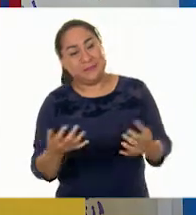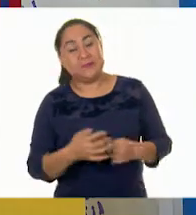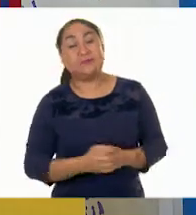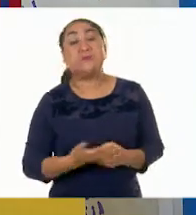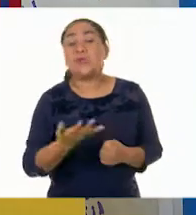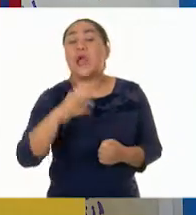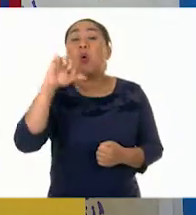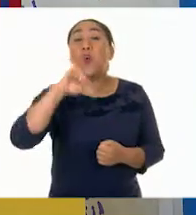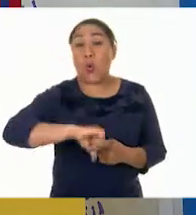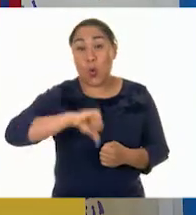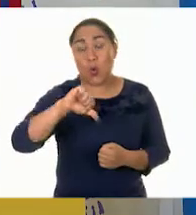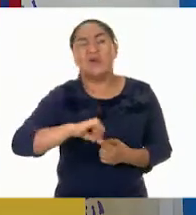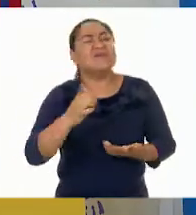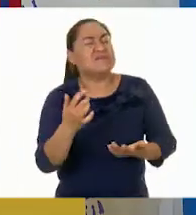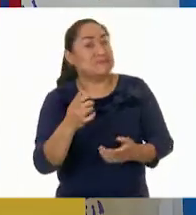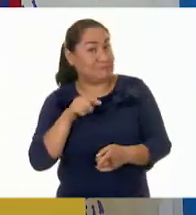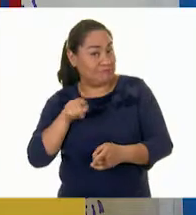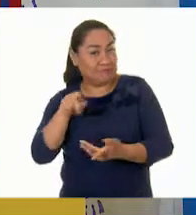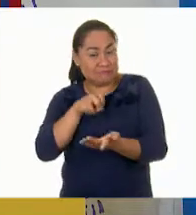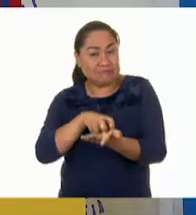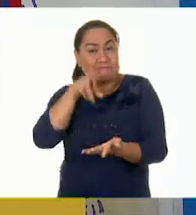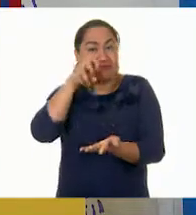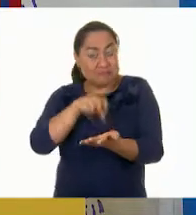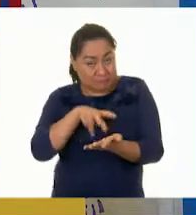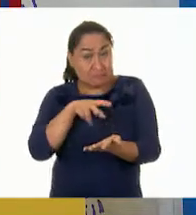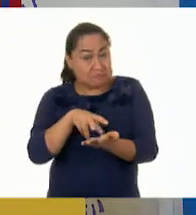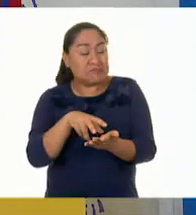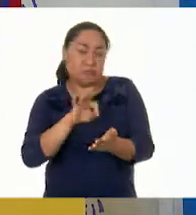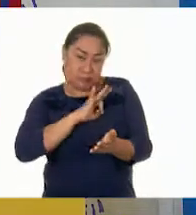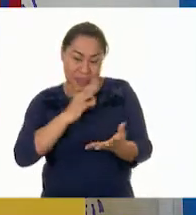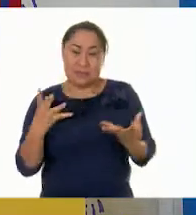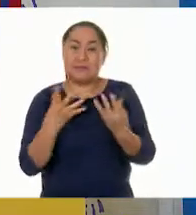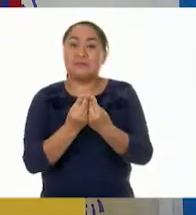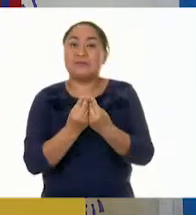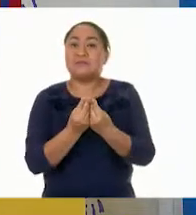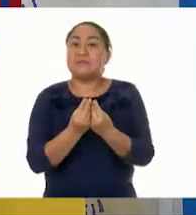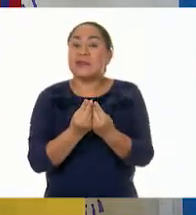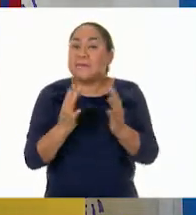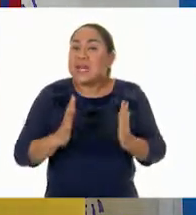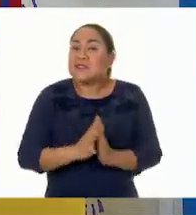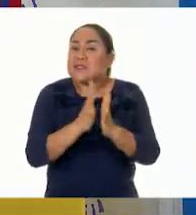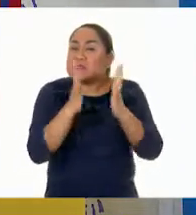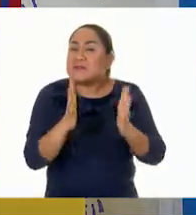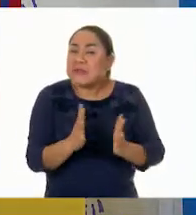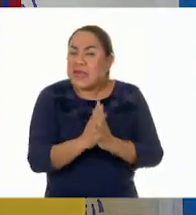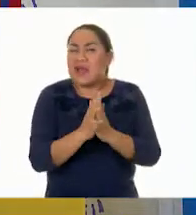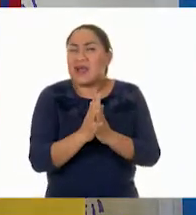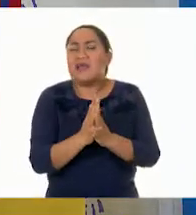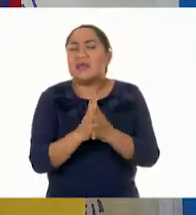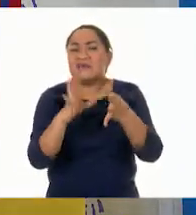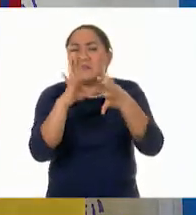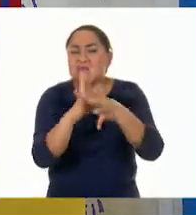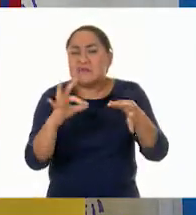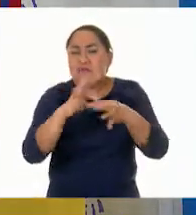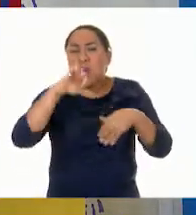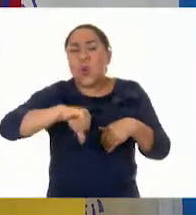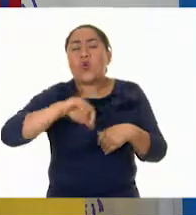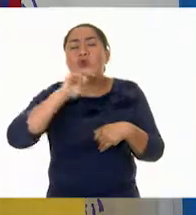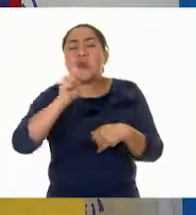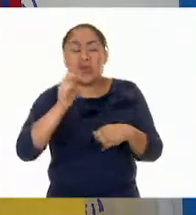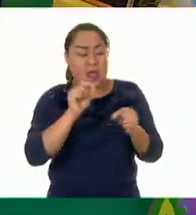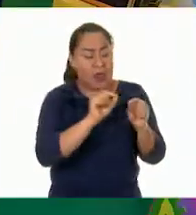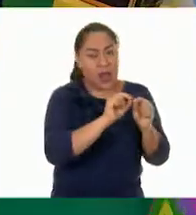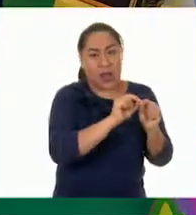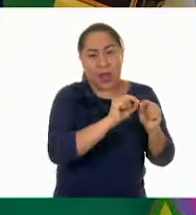el día de hoy ella va a estar participando todo el día con nosotros porque vamos a ver la recta. Muy bien. ¿Te